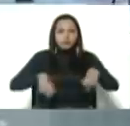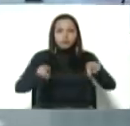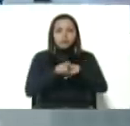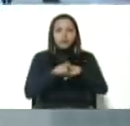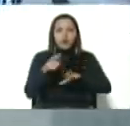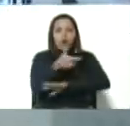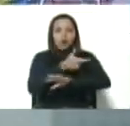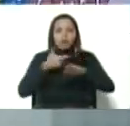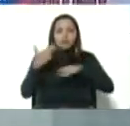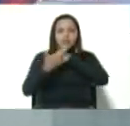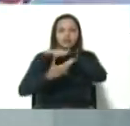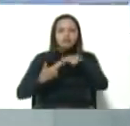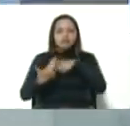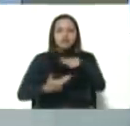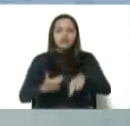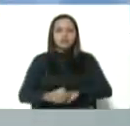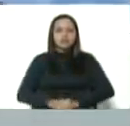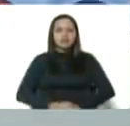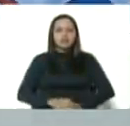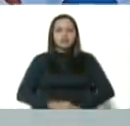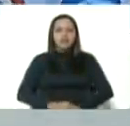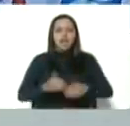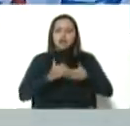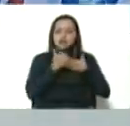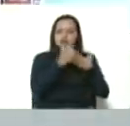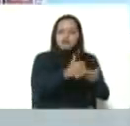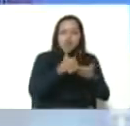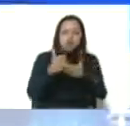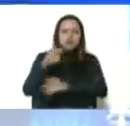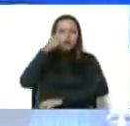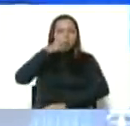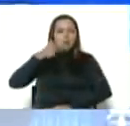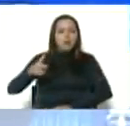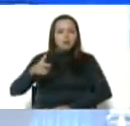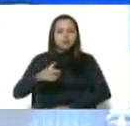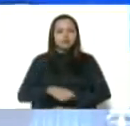revolucionario, dedicados a nuestra gente, a nuestro pueblo.